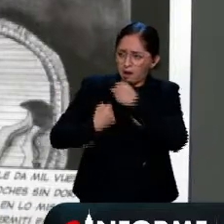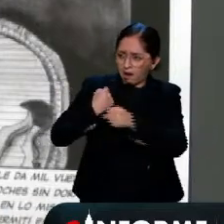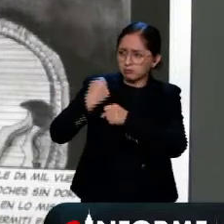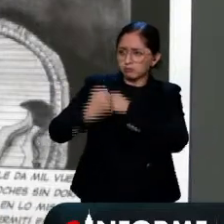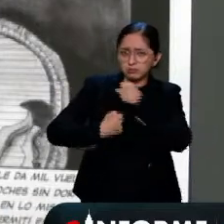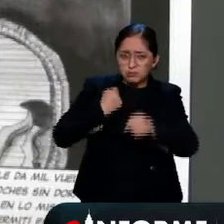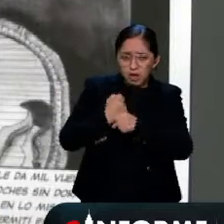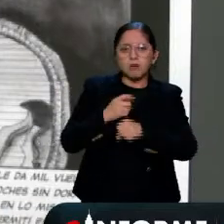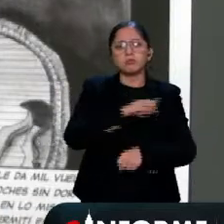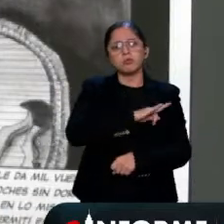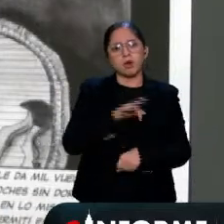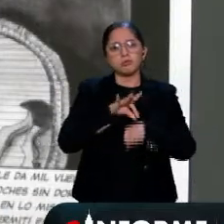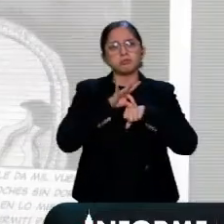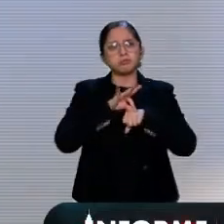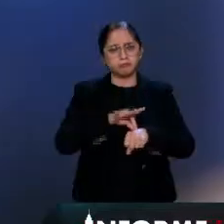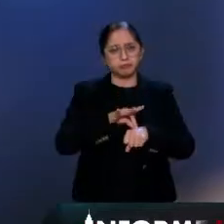hecho